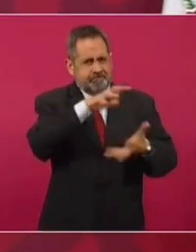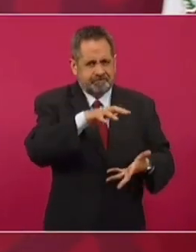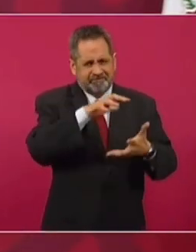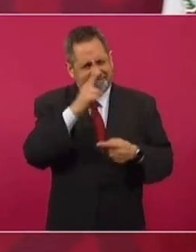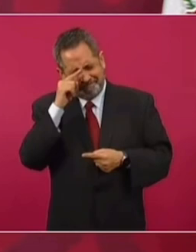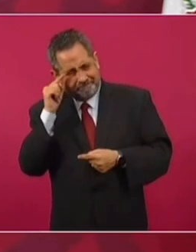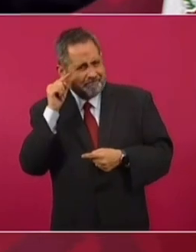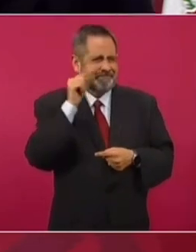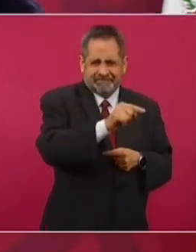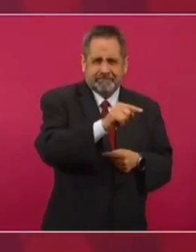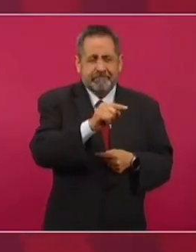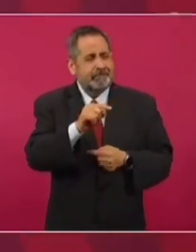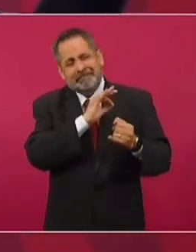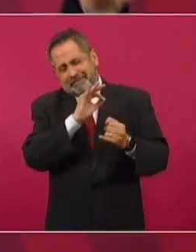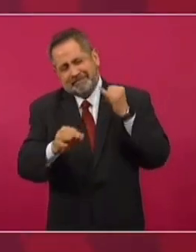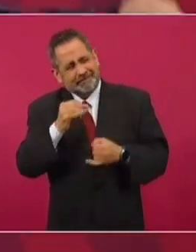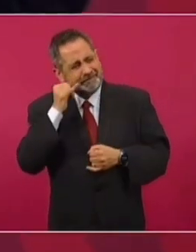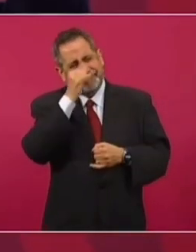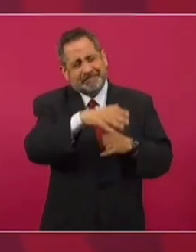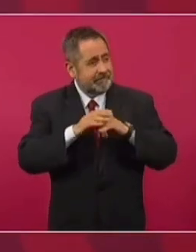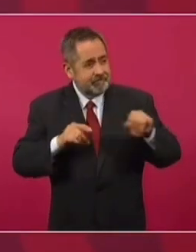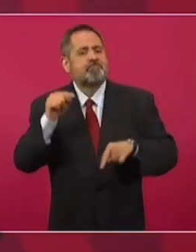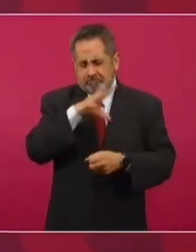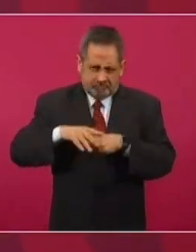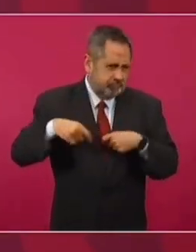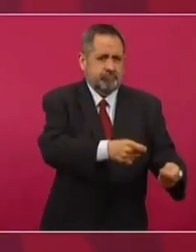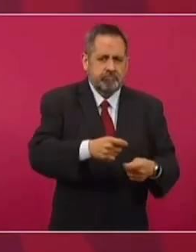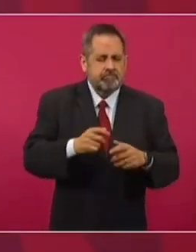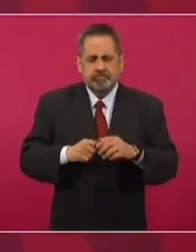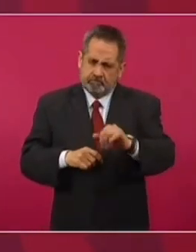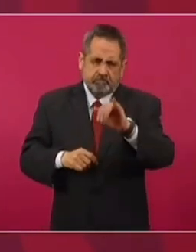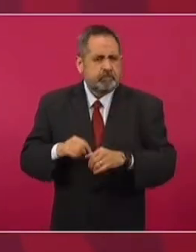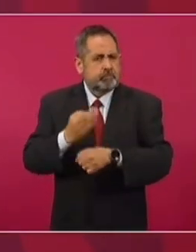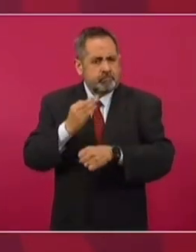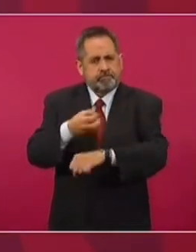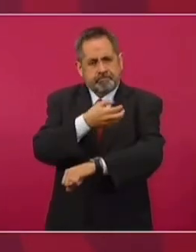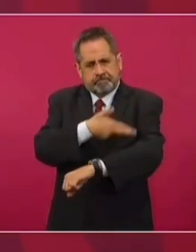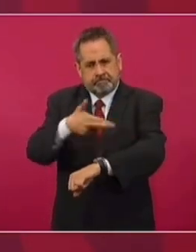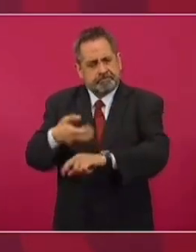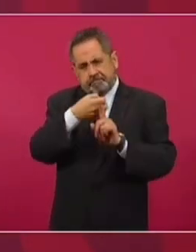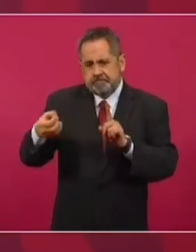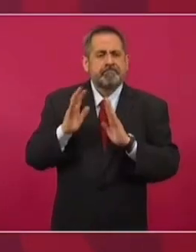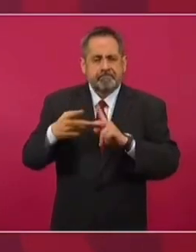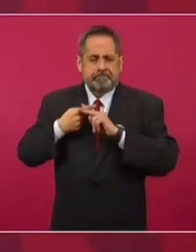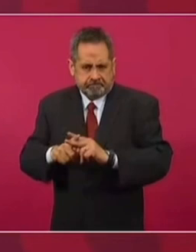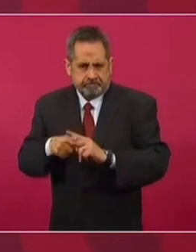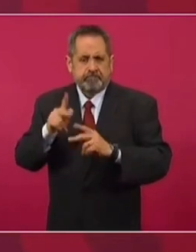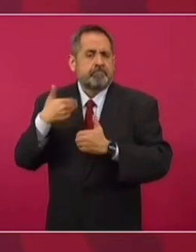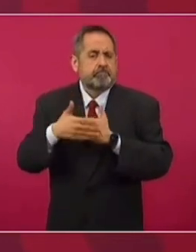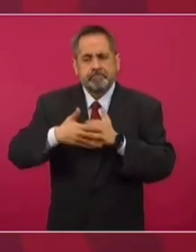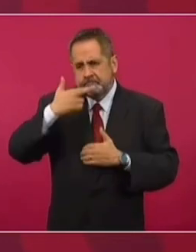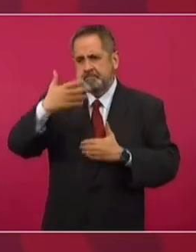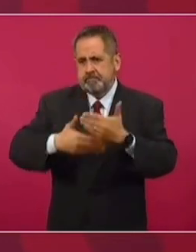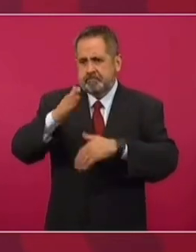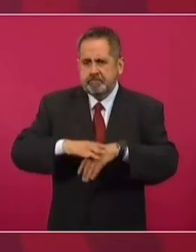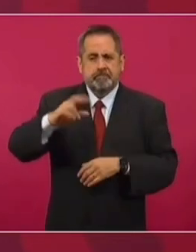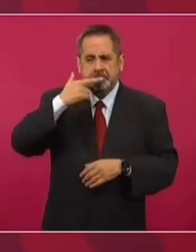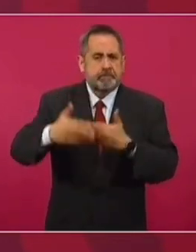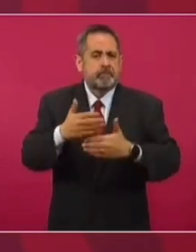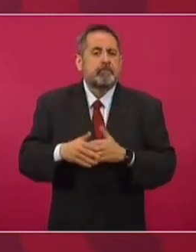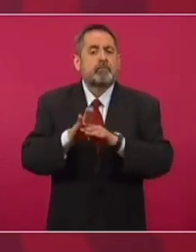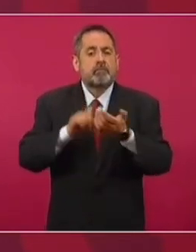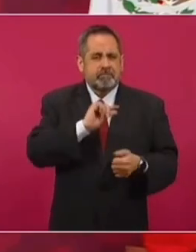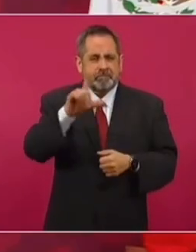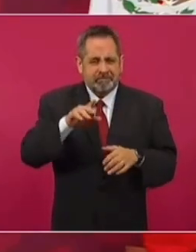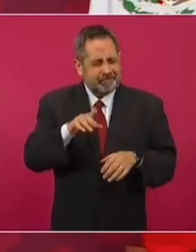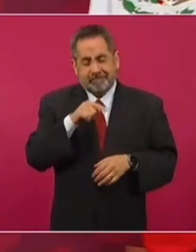medicamentos hasta la unidad médica, hasta el centro de salud más apartado. Estamos organizando, ya se está haciendo, pero va a ser mucho mejor, más profesional. Y lo que se